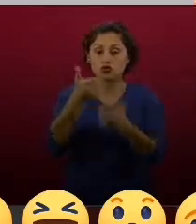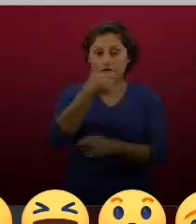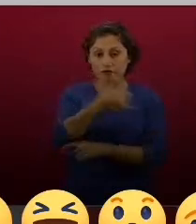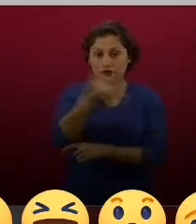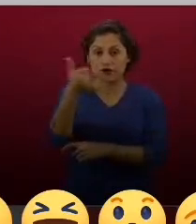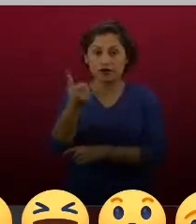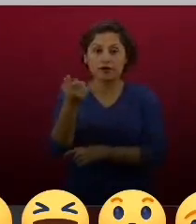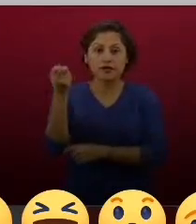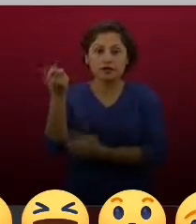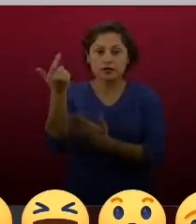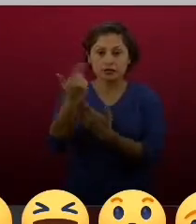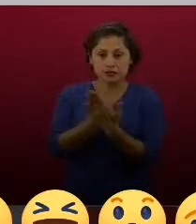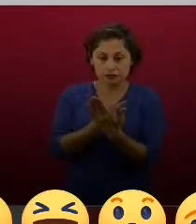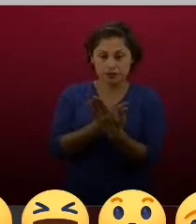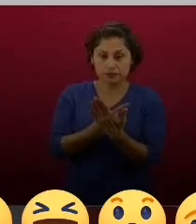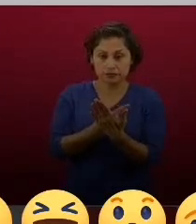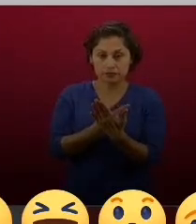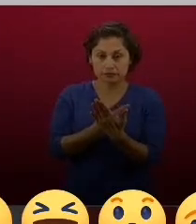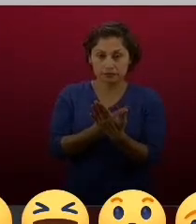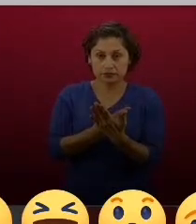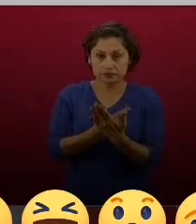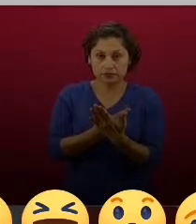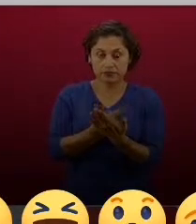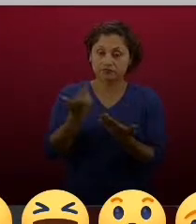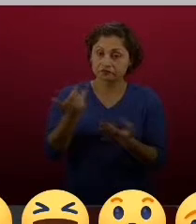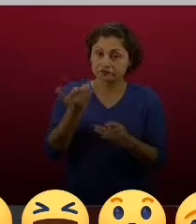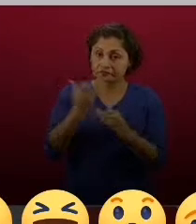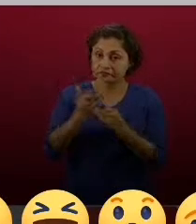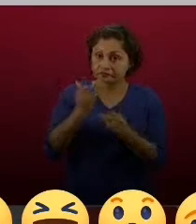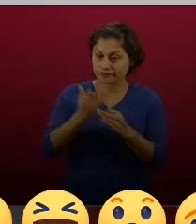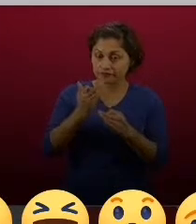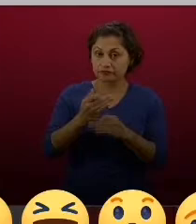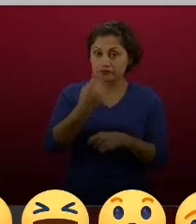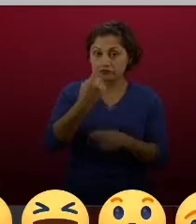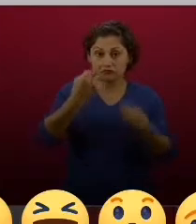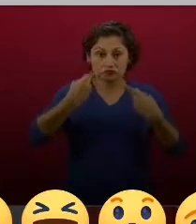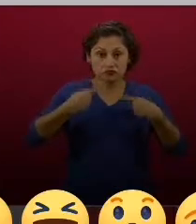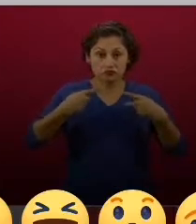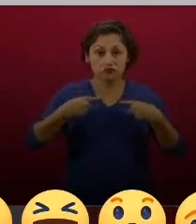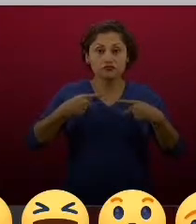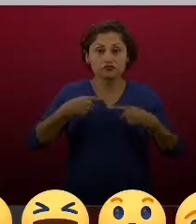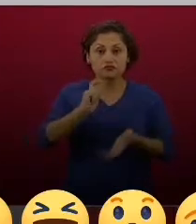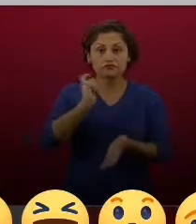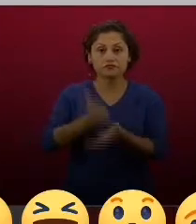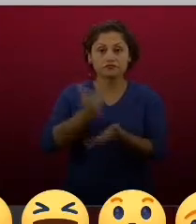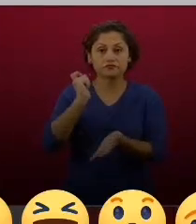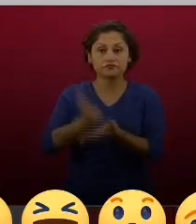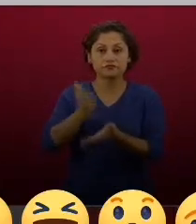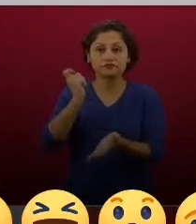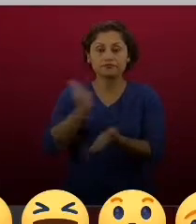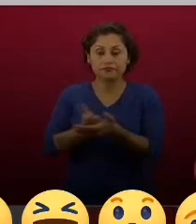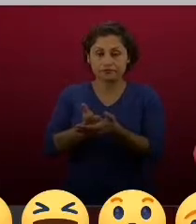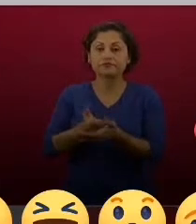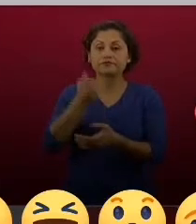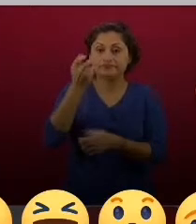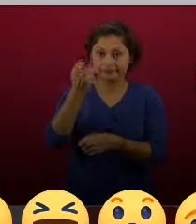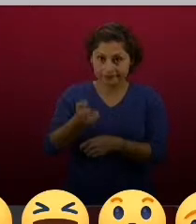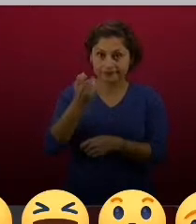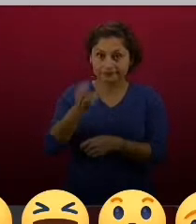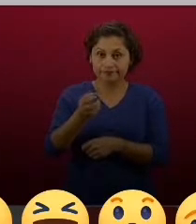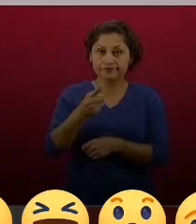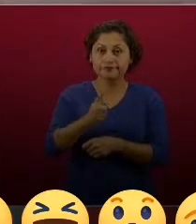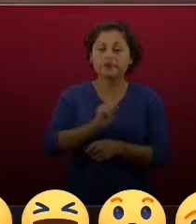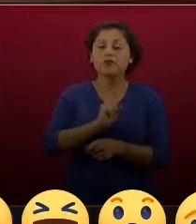por ser un acreditado que paga puntualmente, porque, como siempre hemos dicho, el pago de un trabajador hoy significa la casa de un